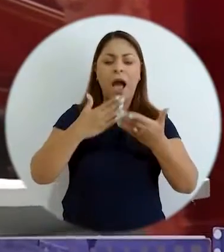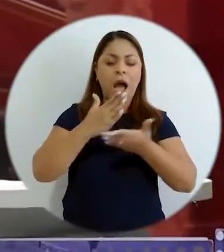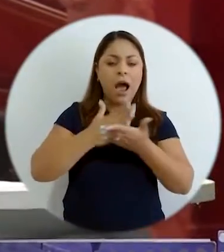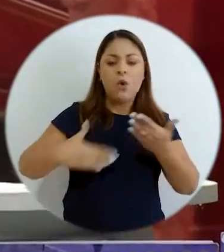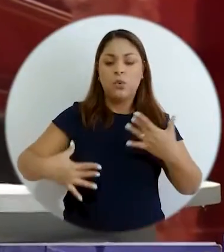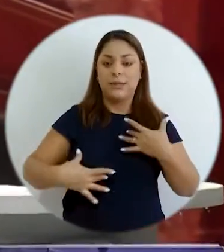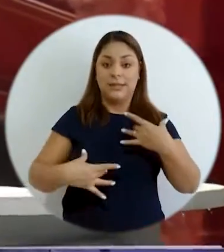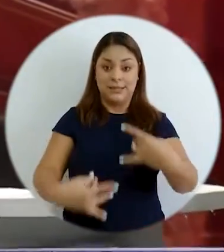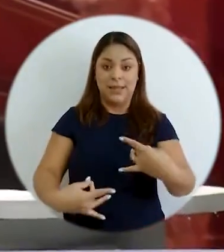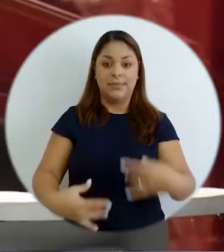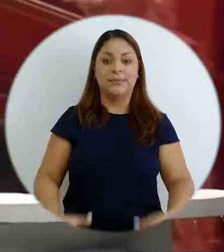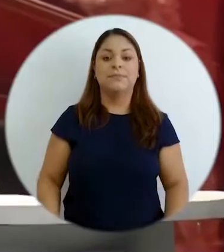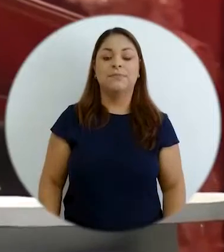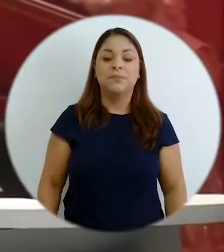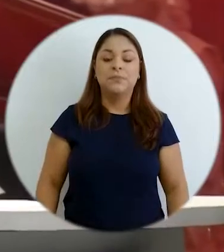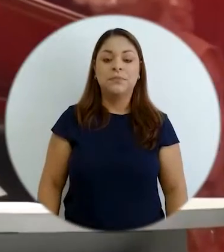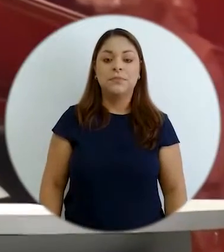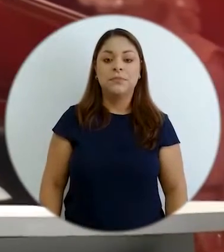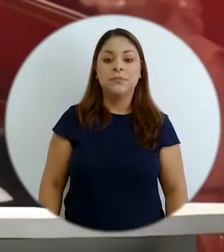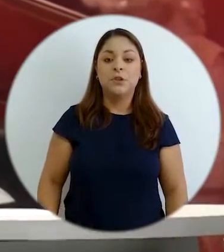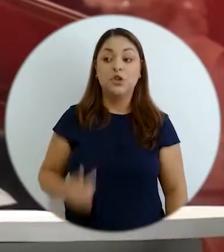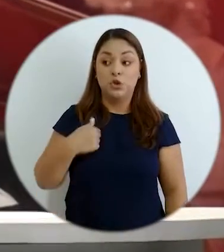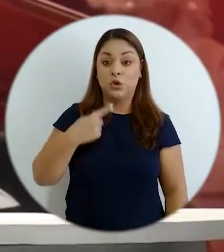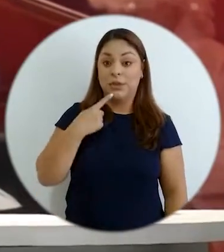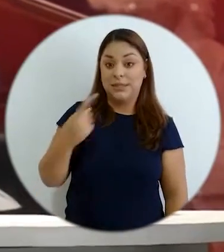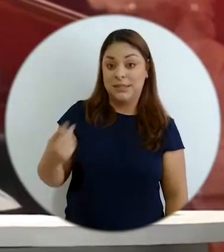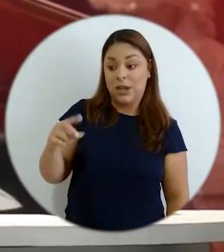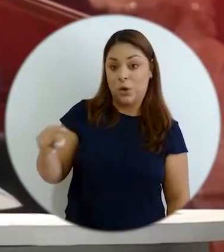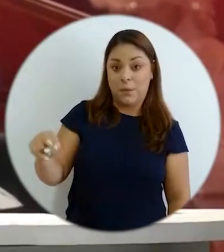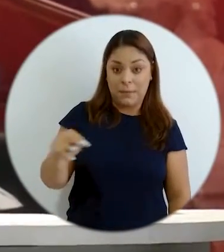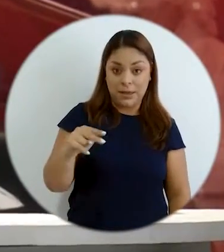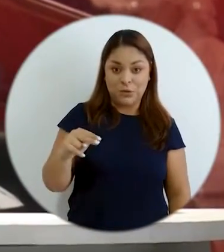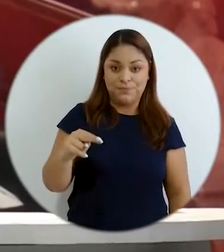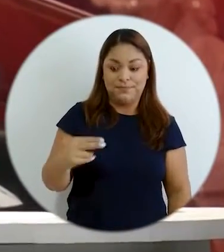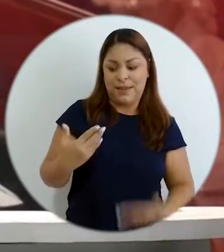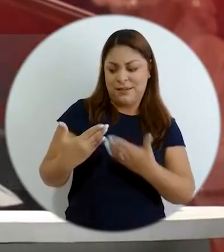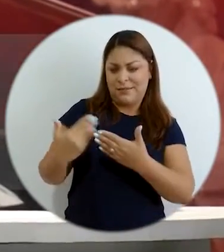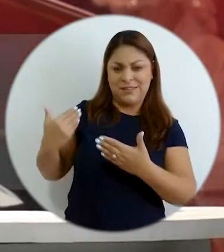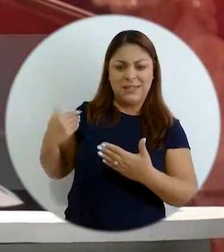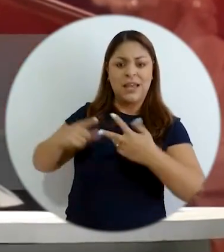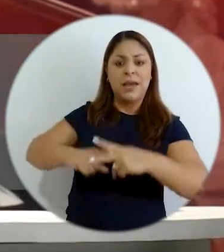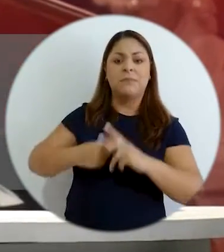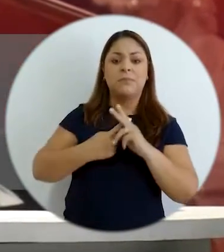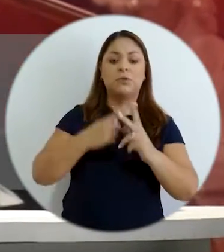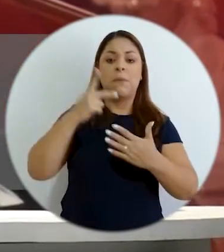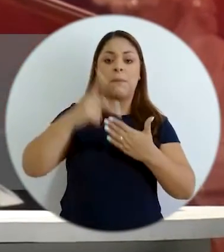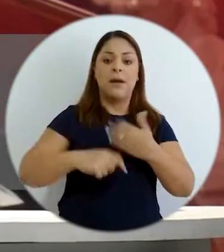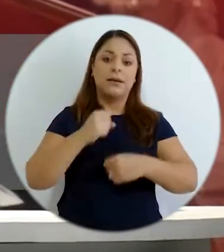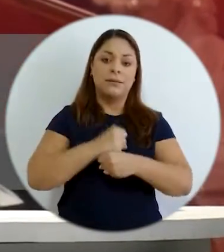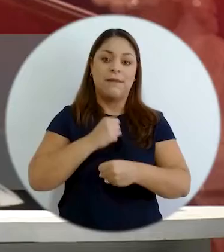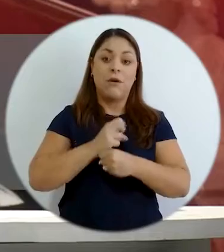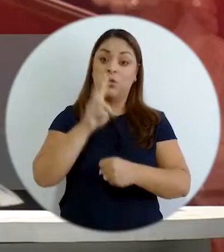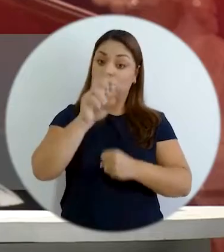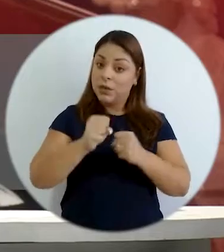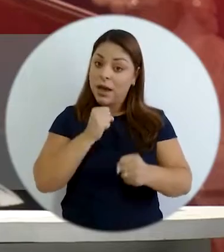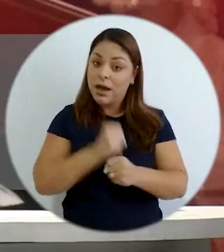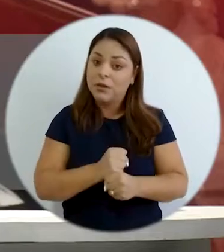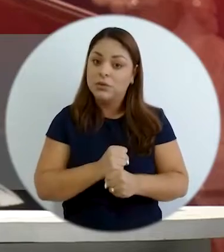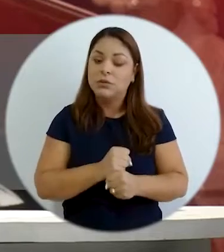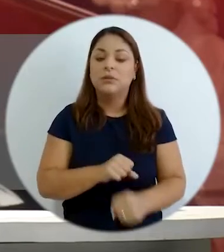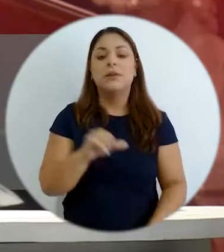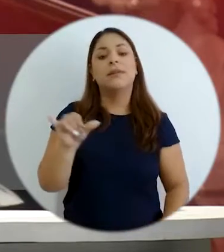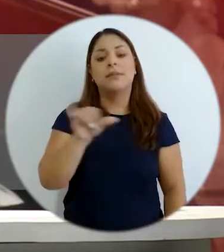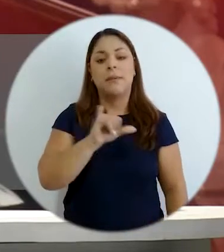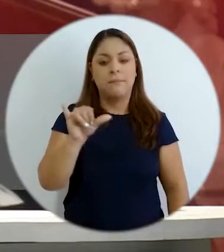en una coyuntura muy interesante yo le decía a los compañeros de las Aredes que recién estamos con el plan de trabajo para los próximos dos años